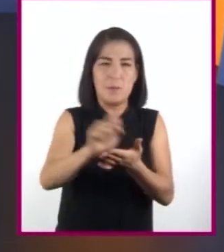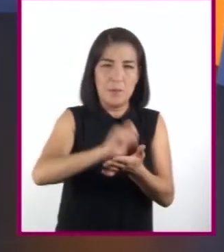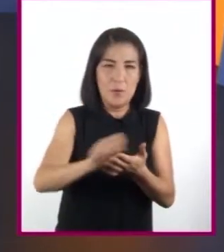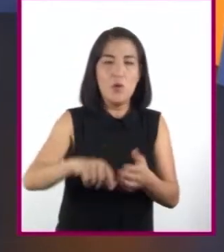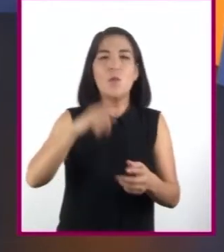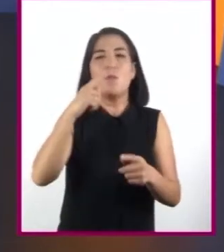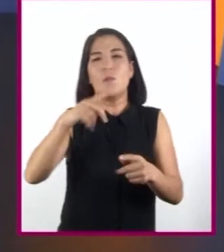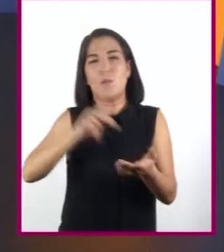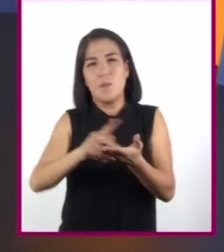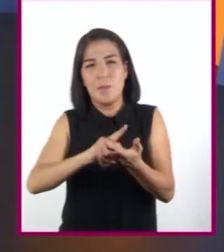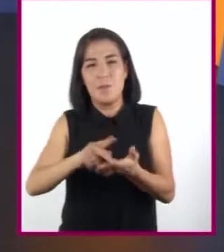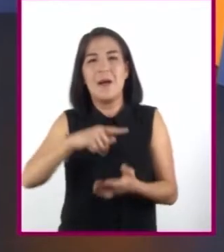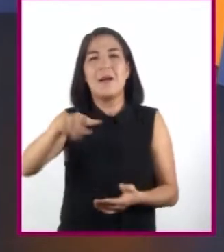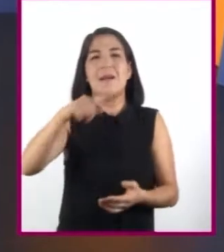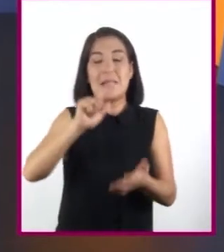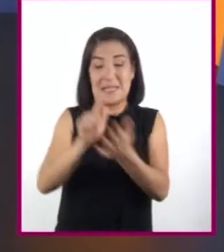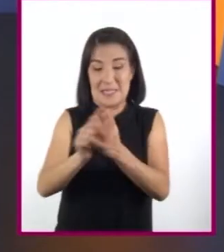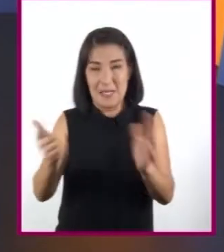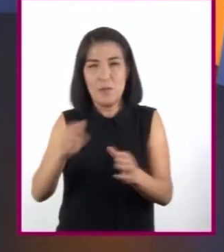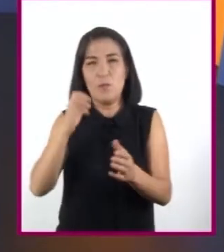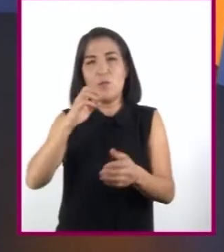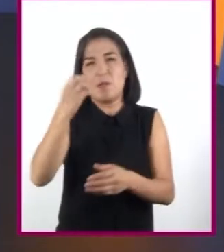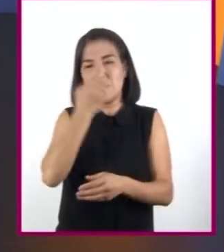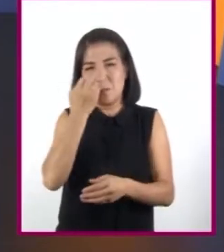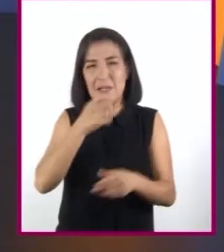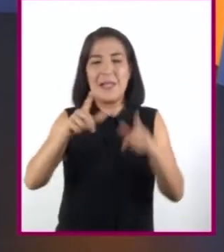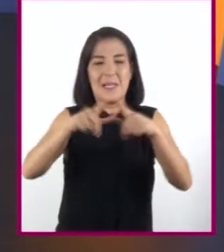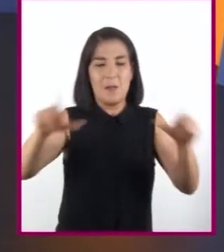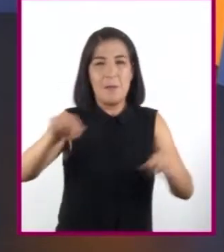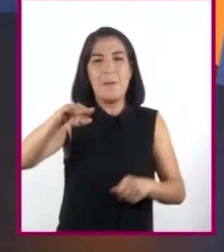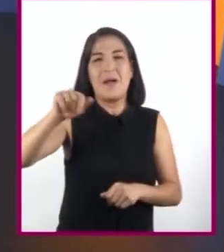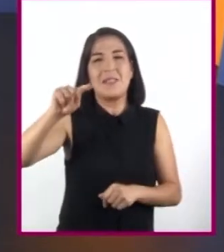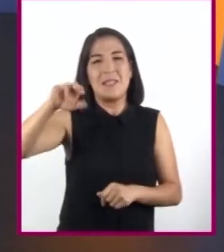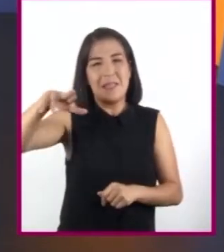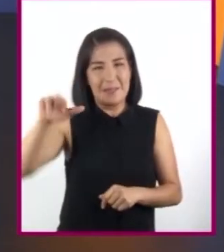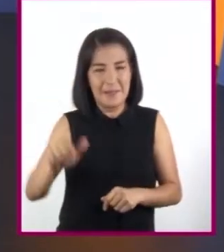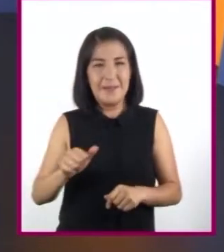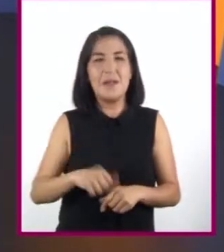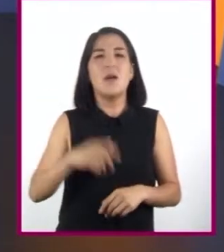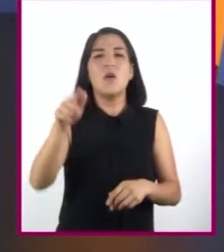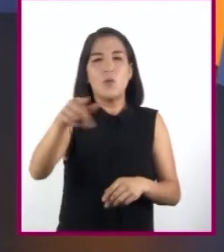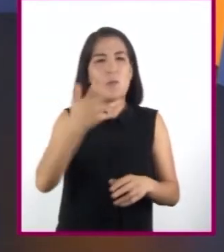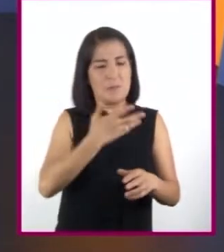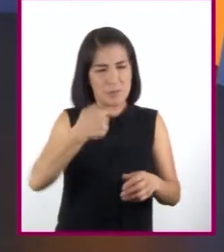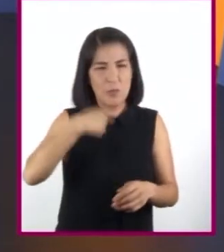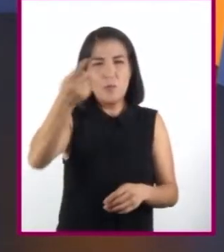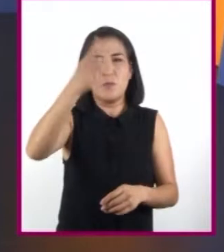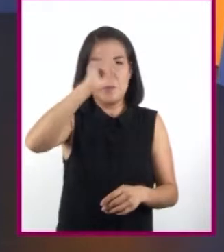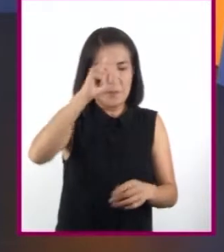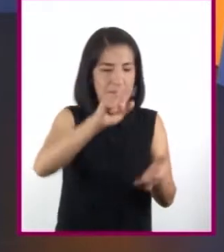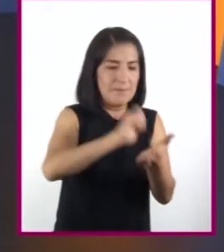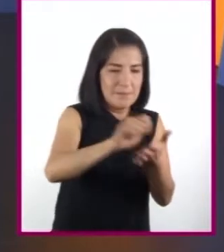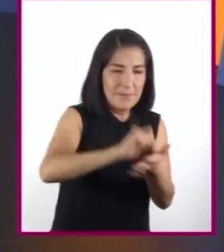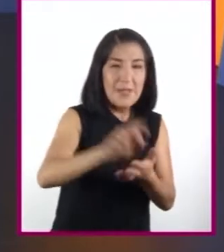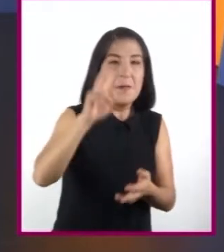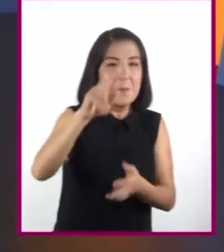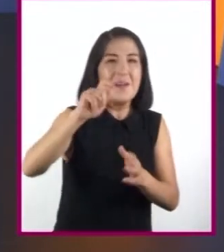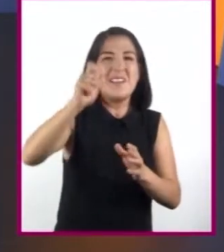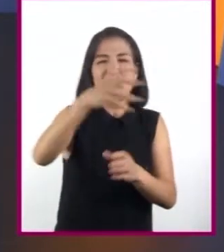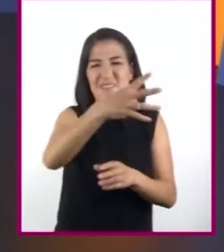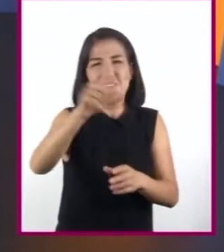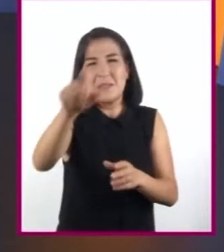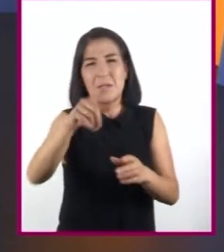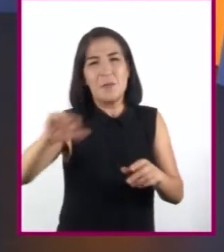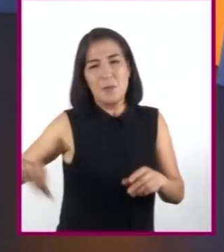Polígrafo, El libro de texto gratuito Lengua Materna. Les sugiero tomar notas sobre los temas vistos, así como apuntar